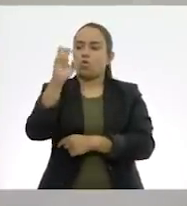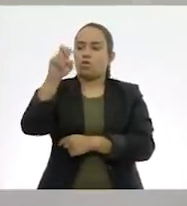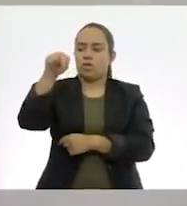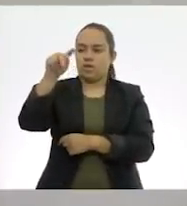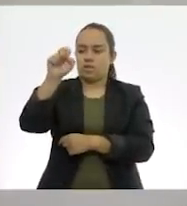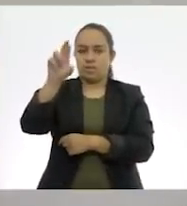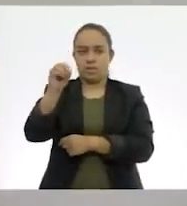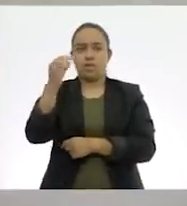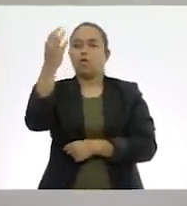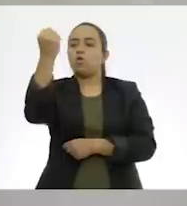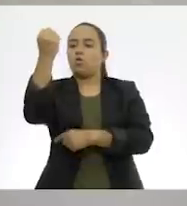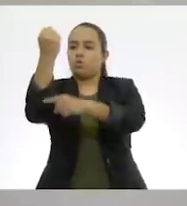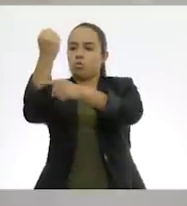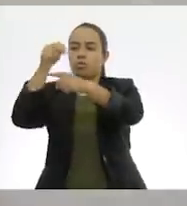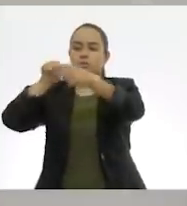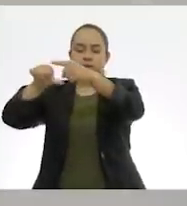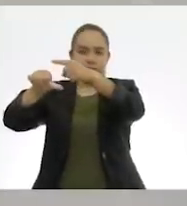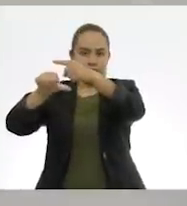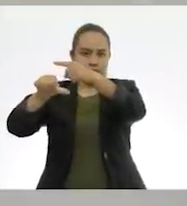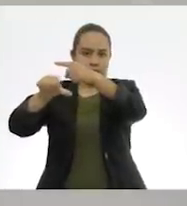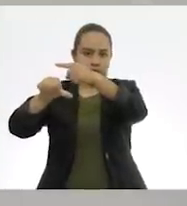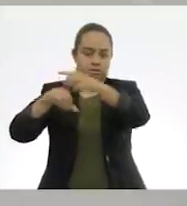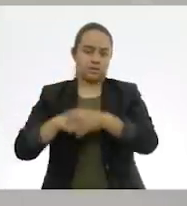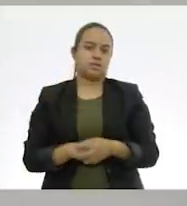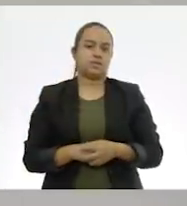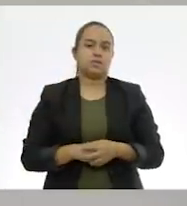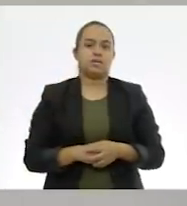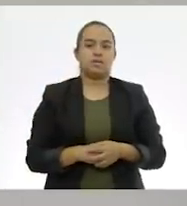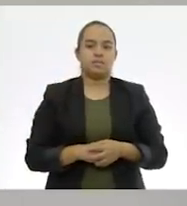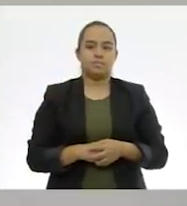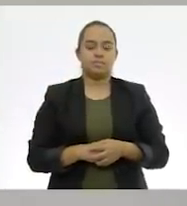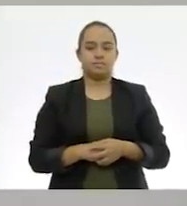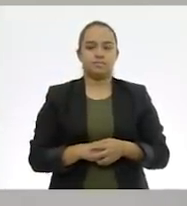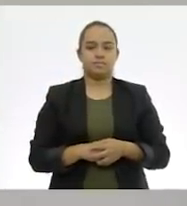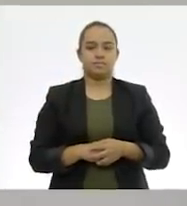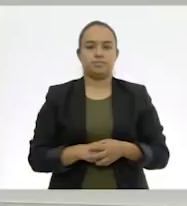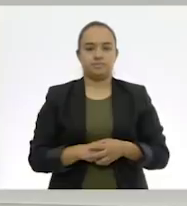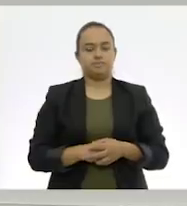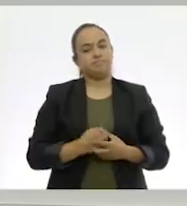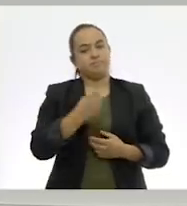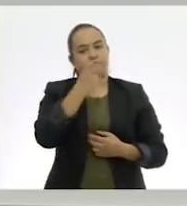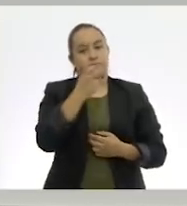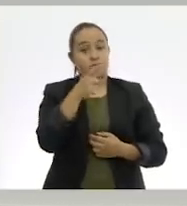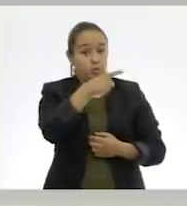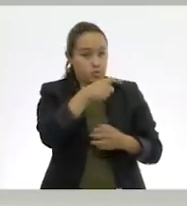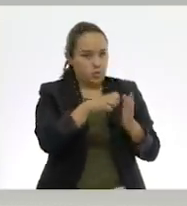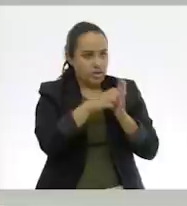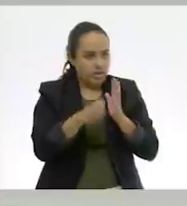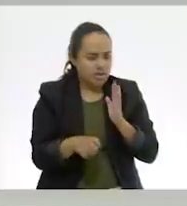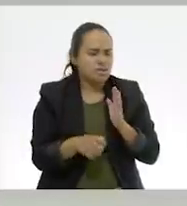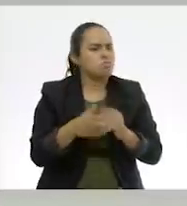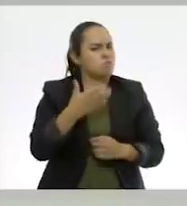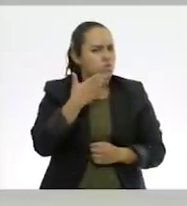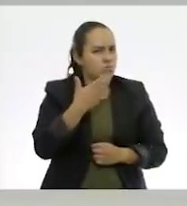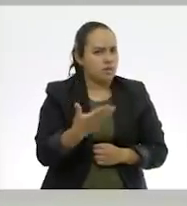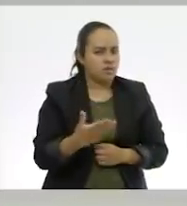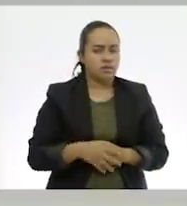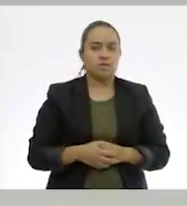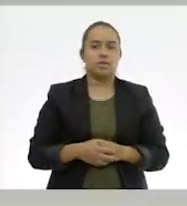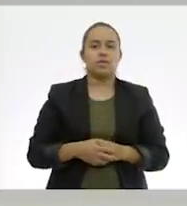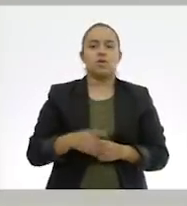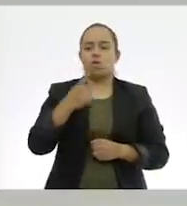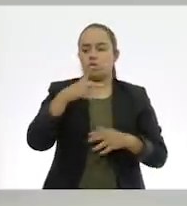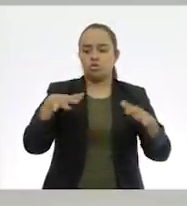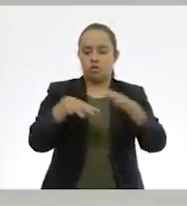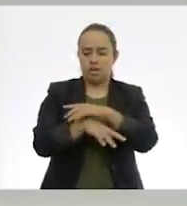nueve dieciséisavos. Así es. Ok. Efectivamente, tu ejemplo estuvo bien. Ya nada más